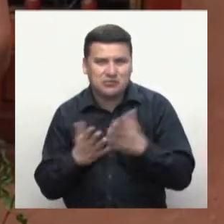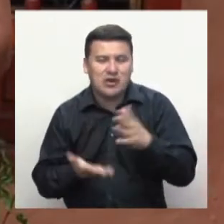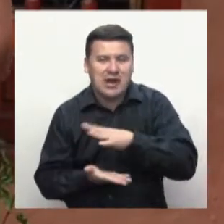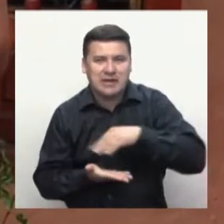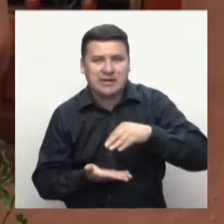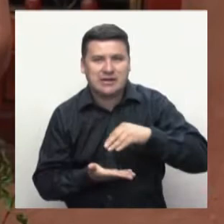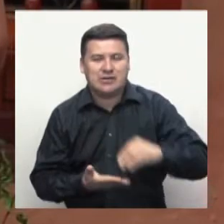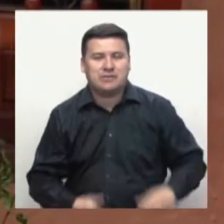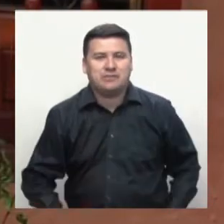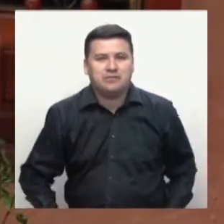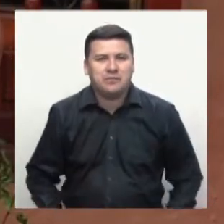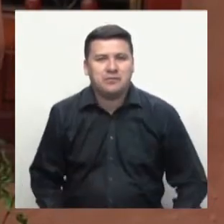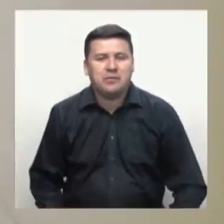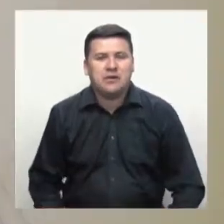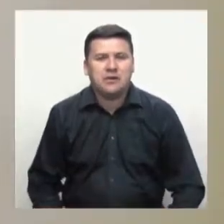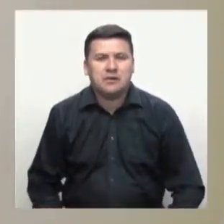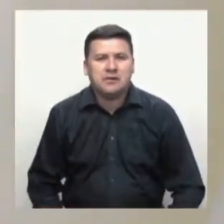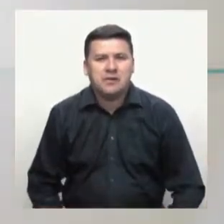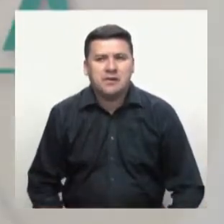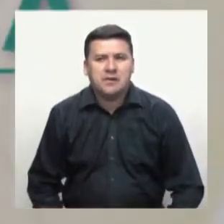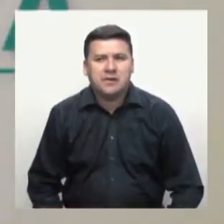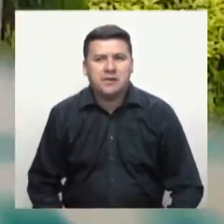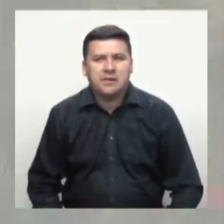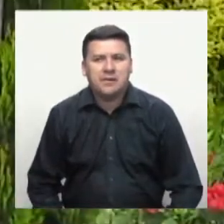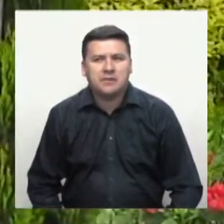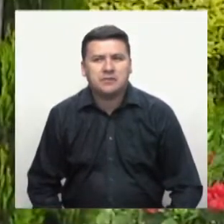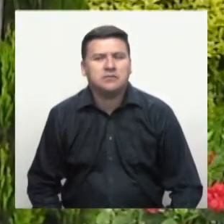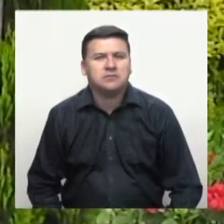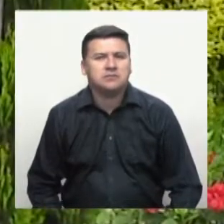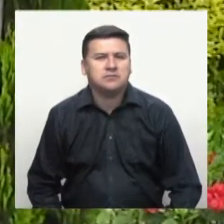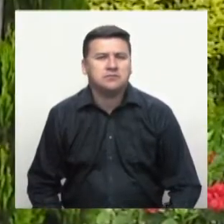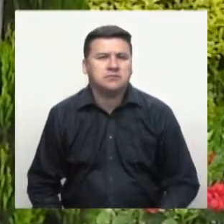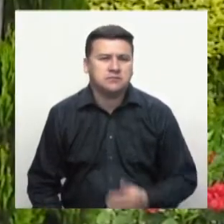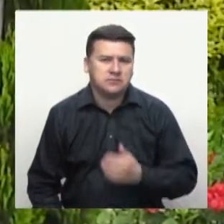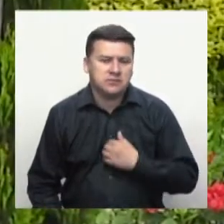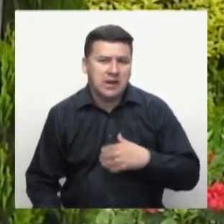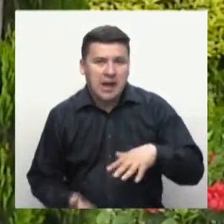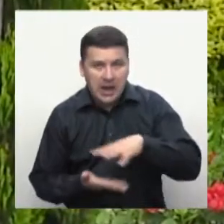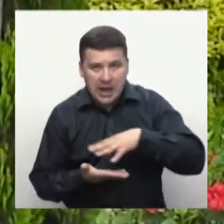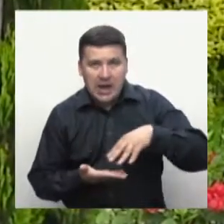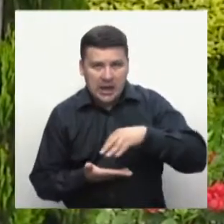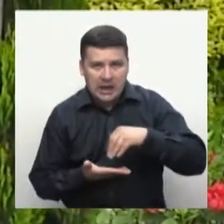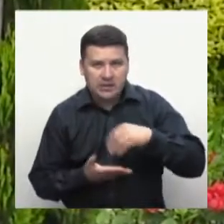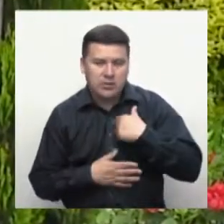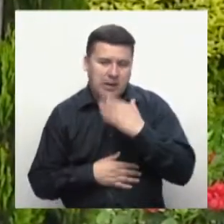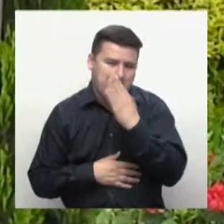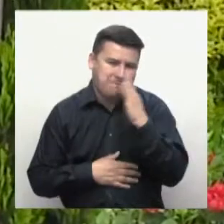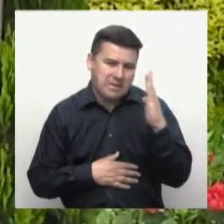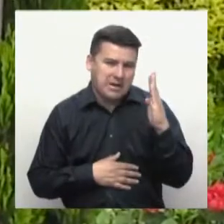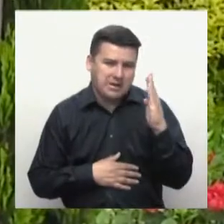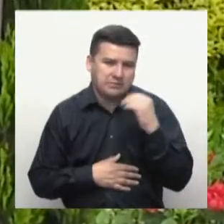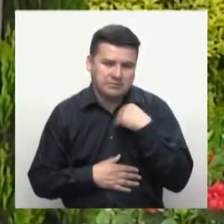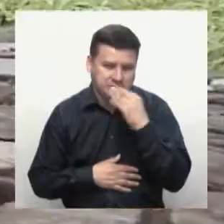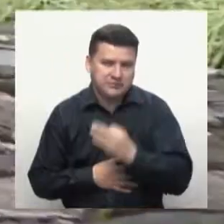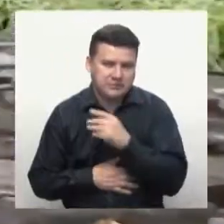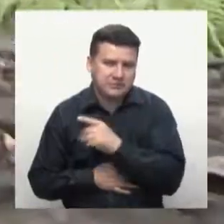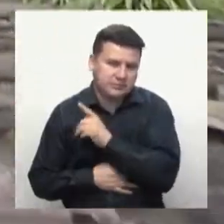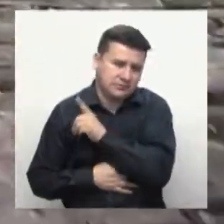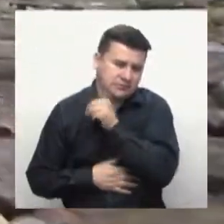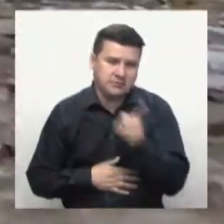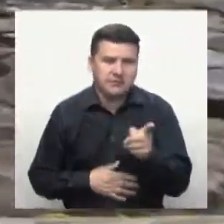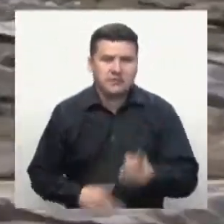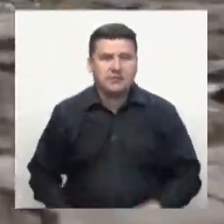representante de la Regional Atlántico. Mi nombre es Alberto Socorro, vengo de la Regional Atlántico, Barranquilla exactamente.